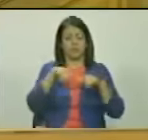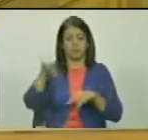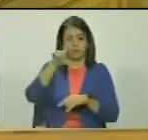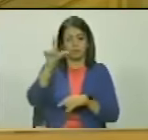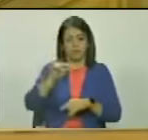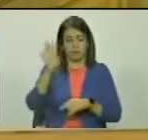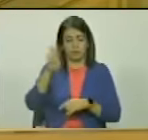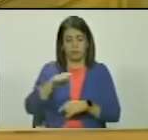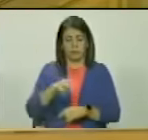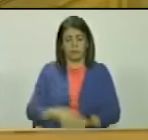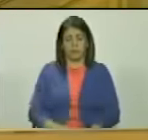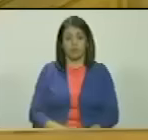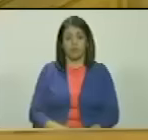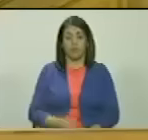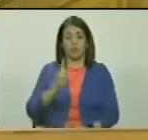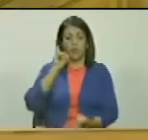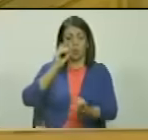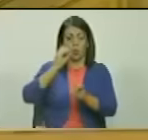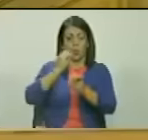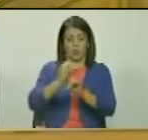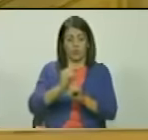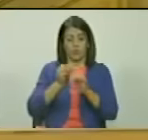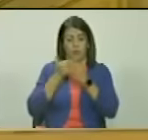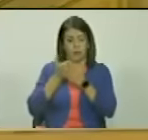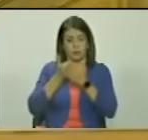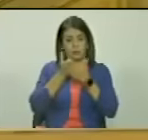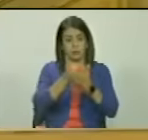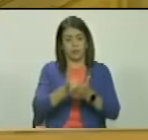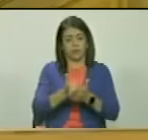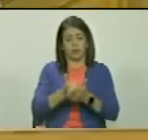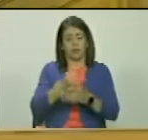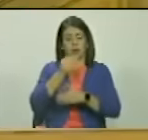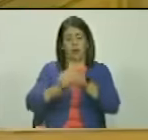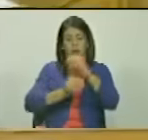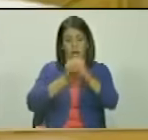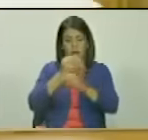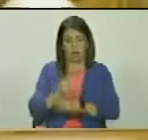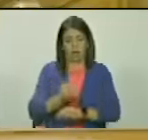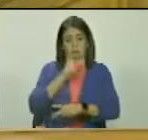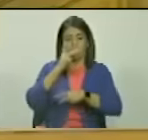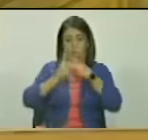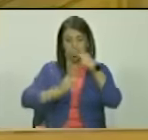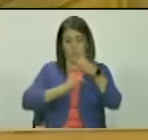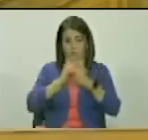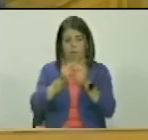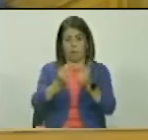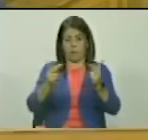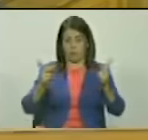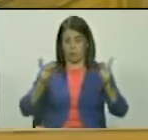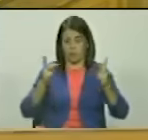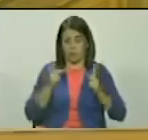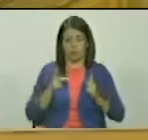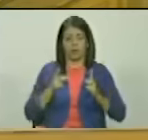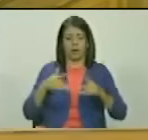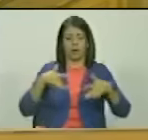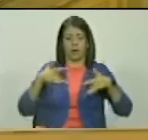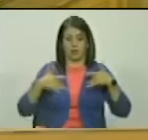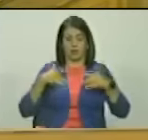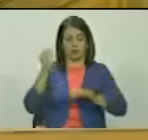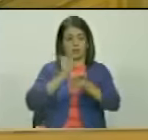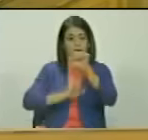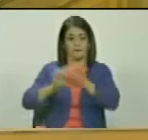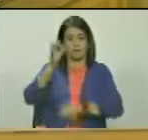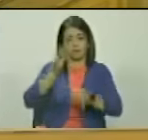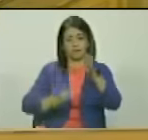de la guayana esequiva con el objeto de contribuir con la formulación de políticas públicas y las actividades de